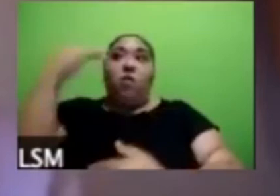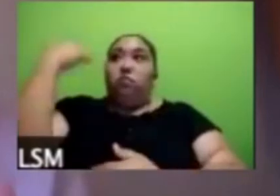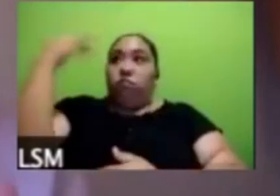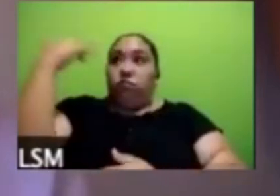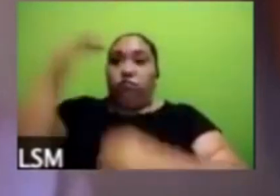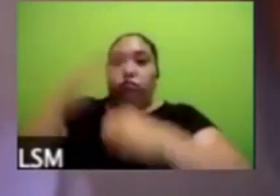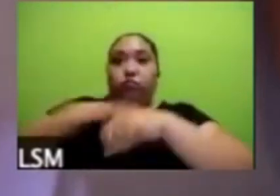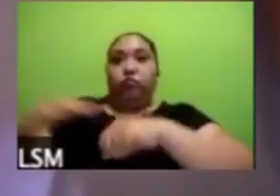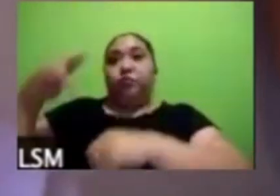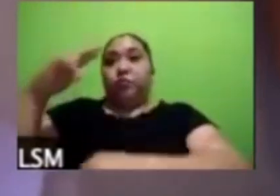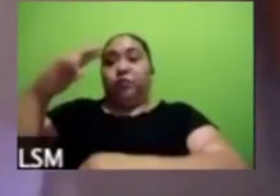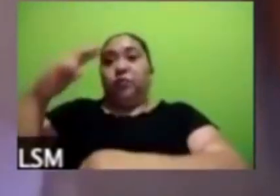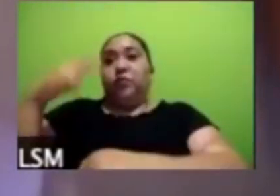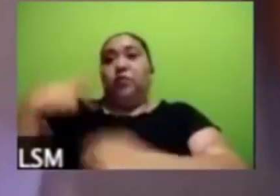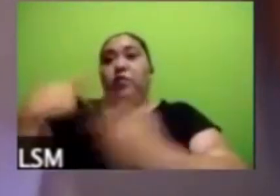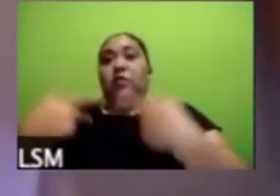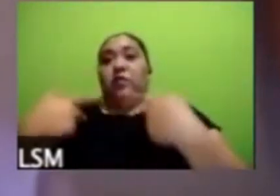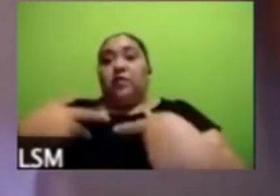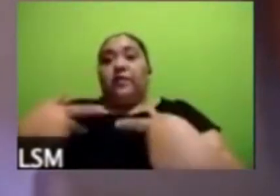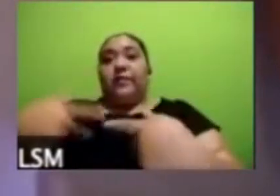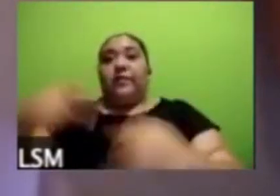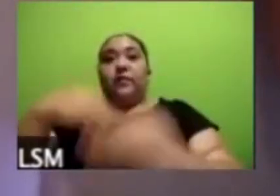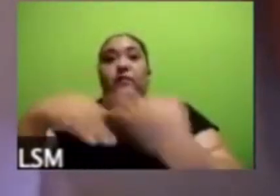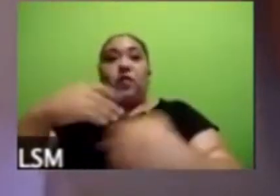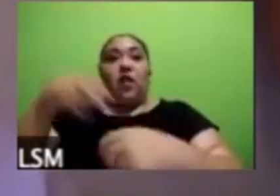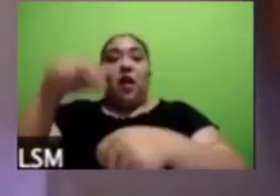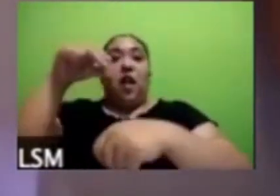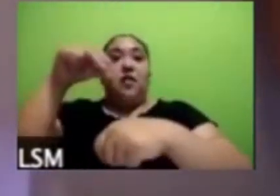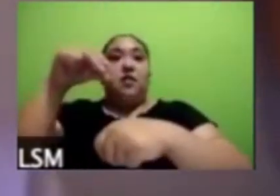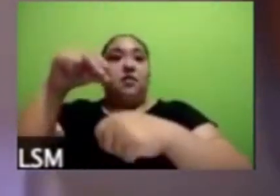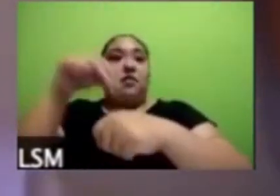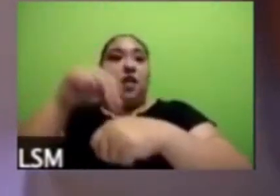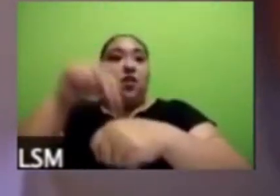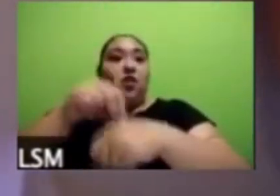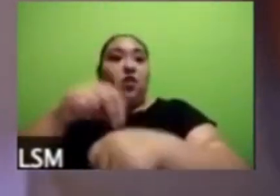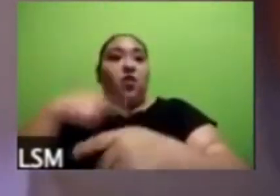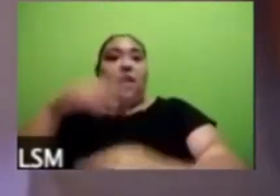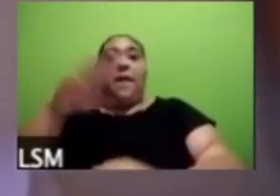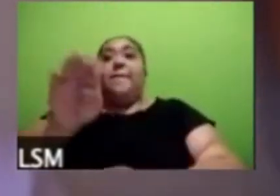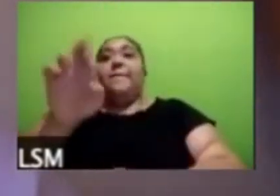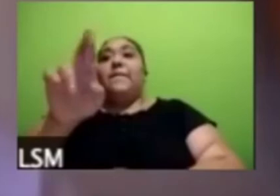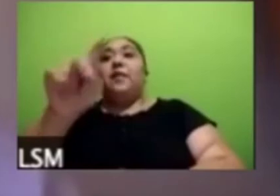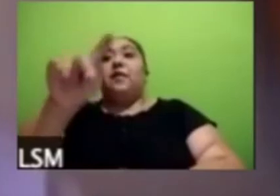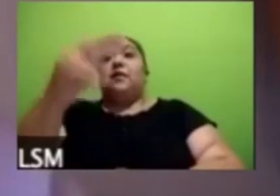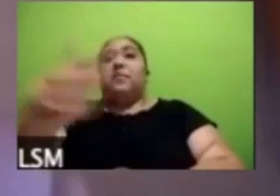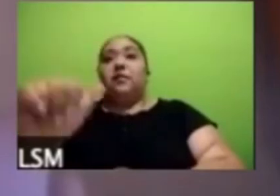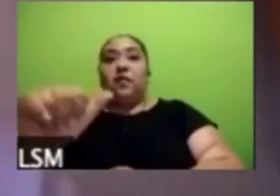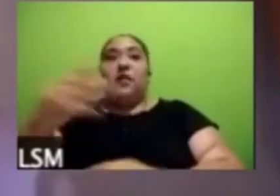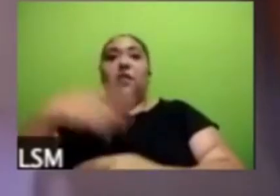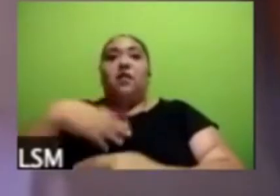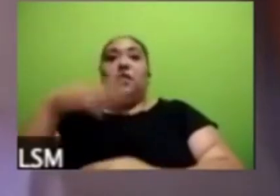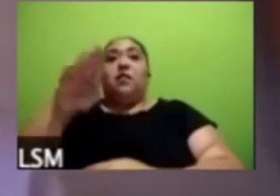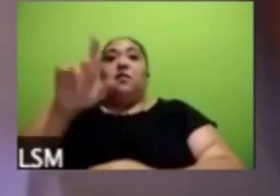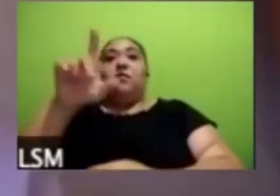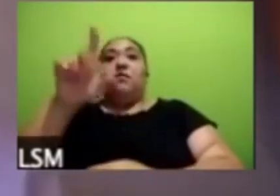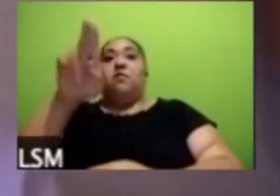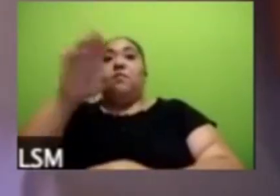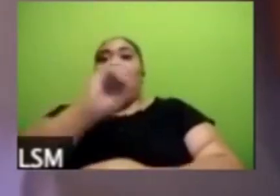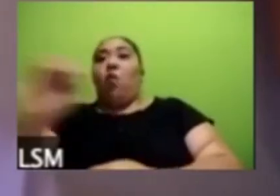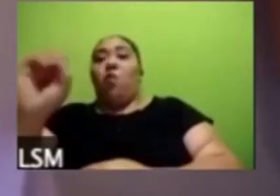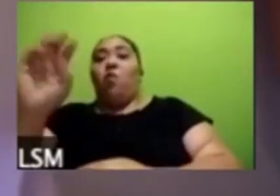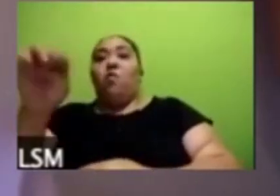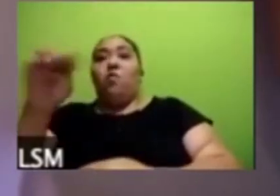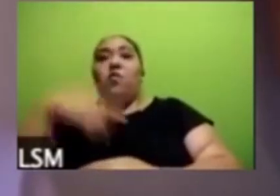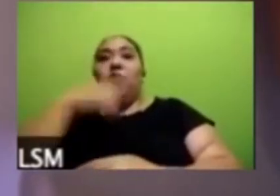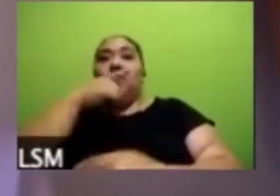y la doctora Berta Blum que estaba expresando esto decía estamos todas y todos en